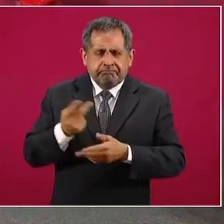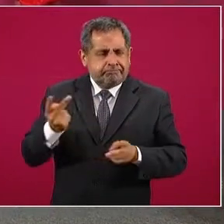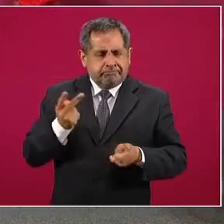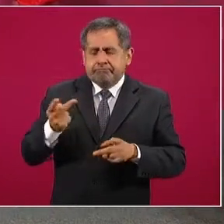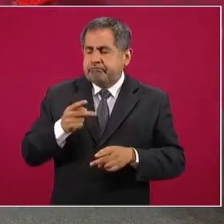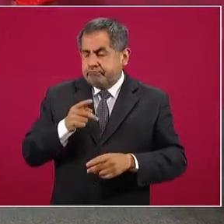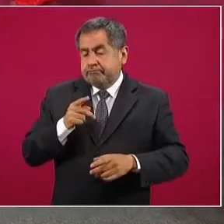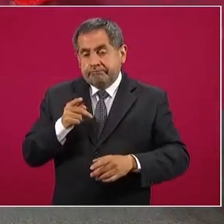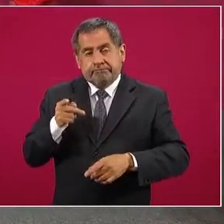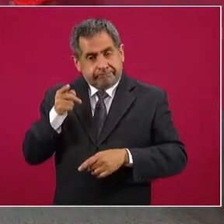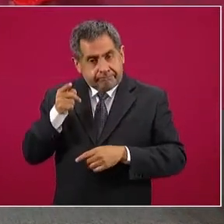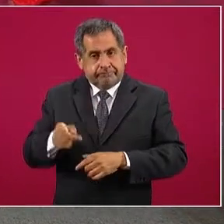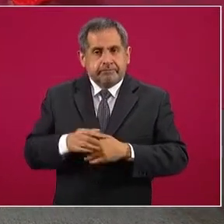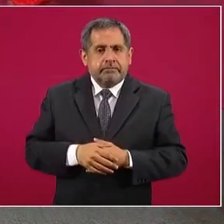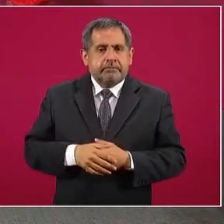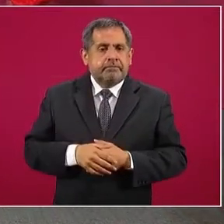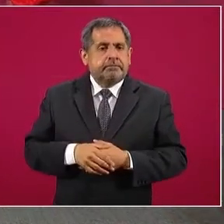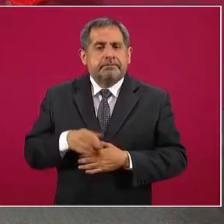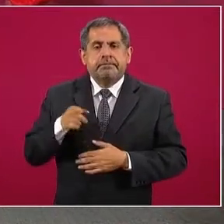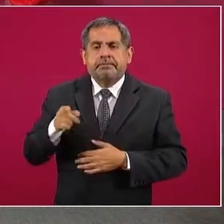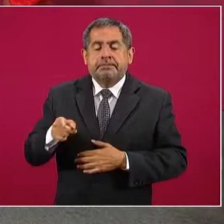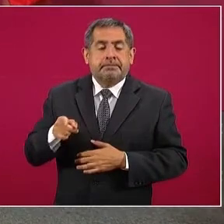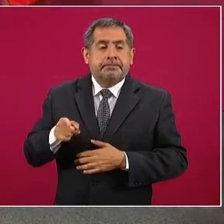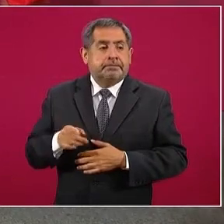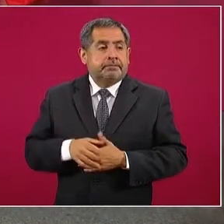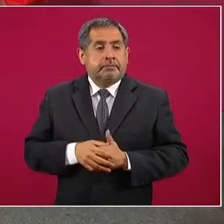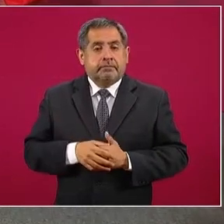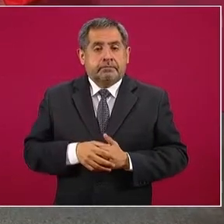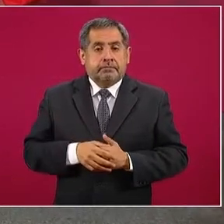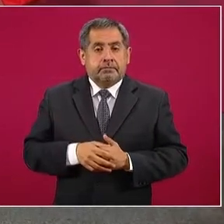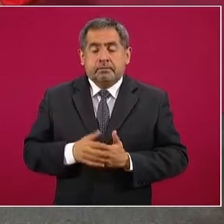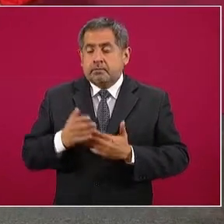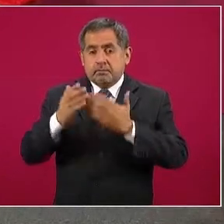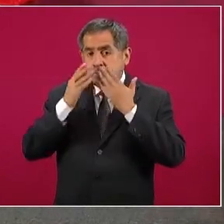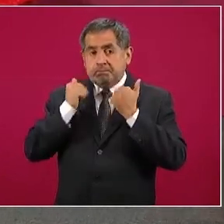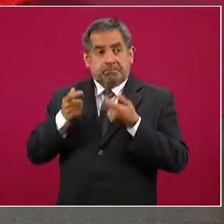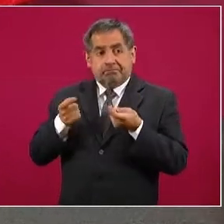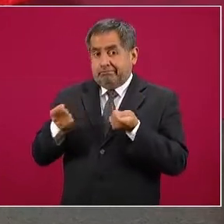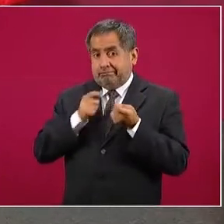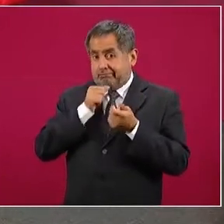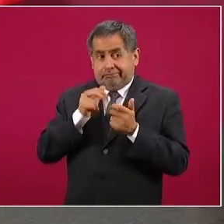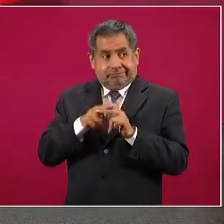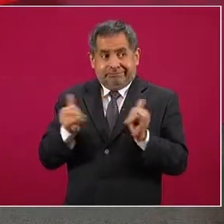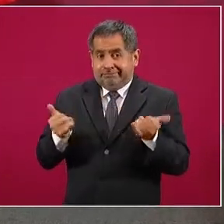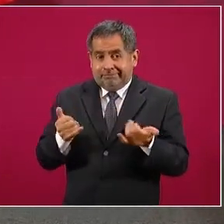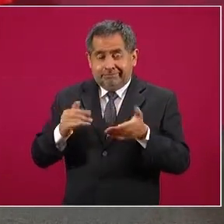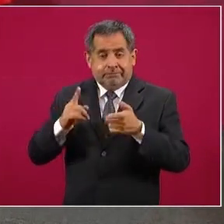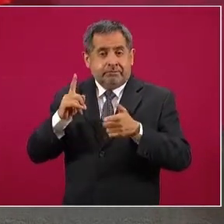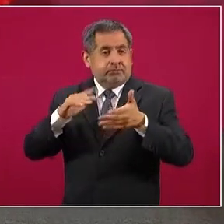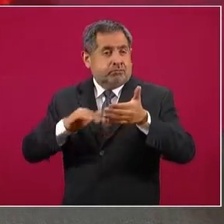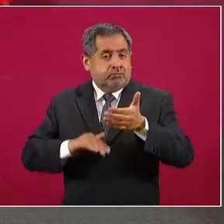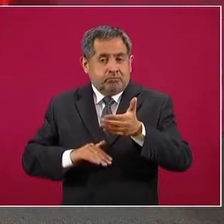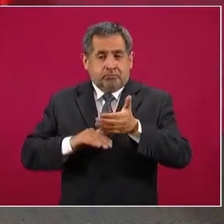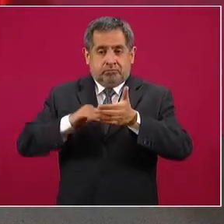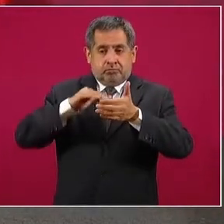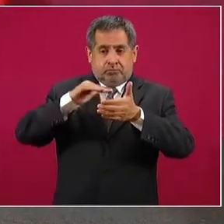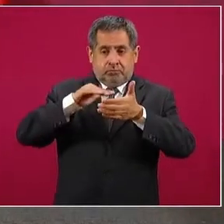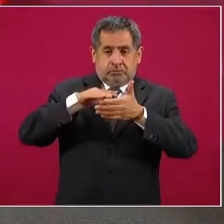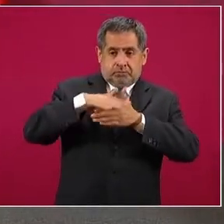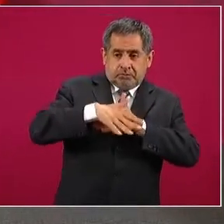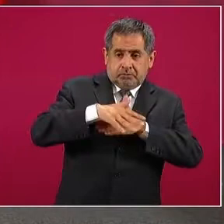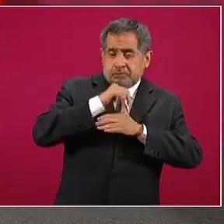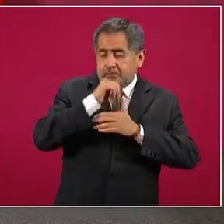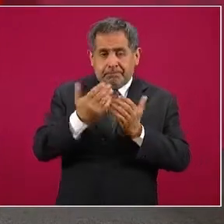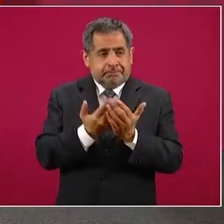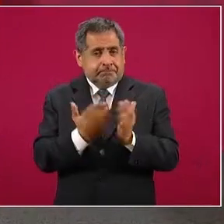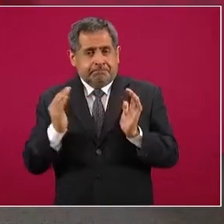Ahí no hay ningún control hidráulico, no hay